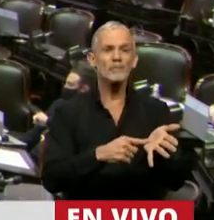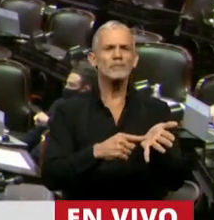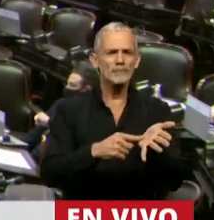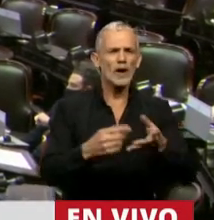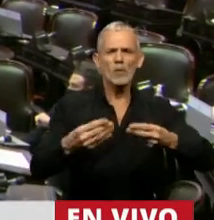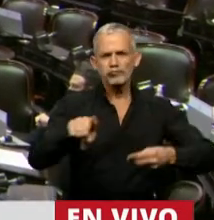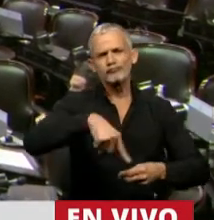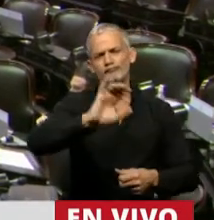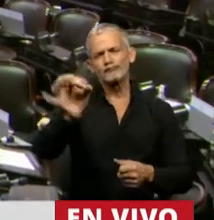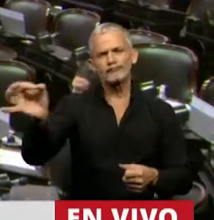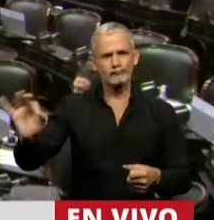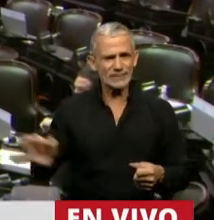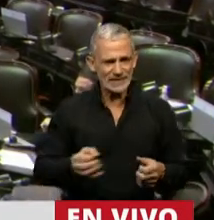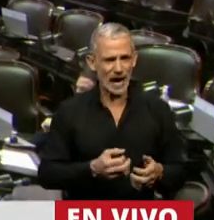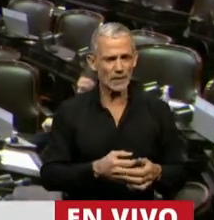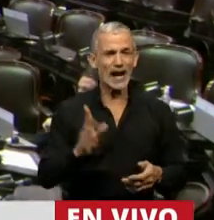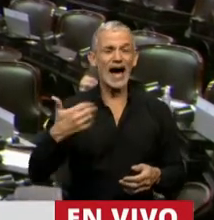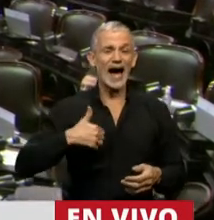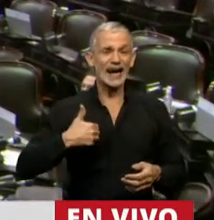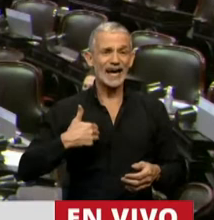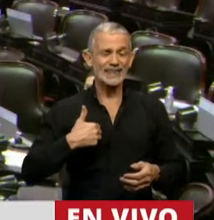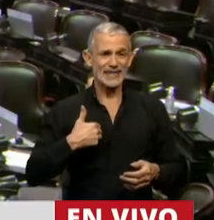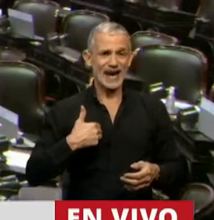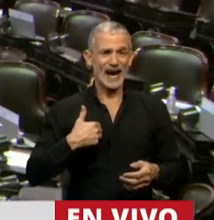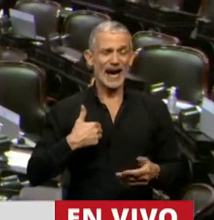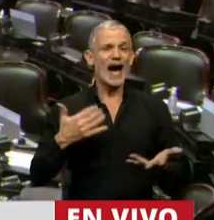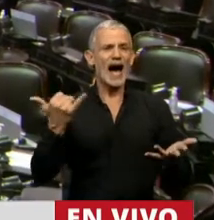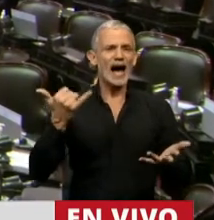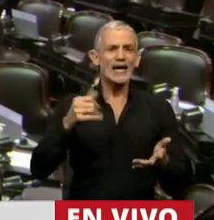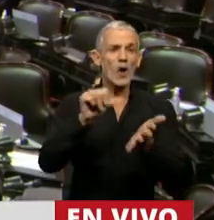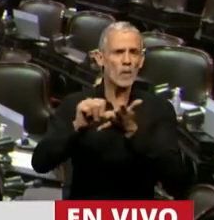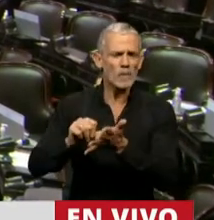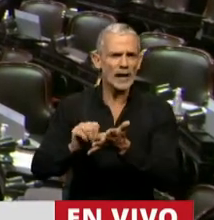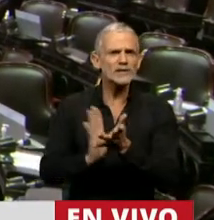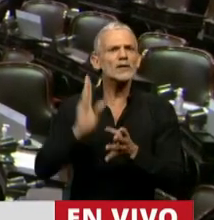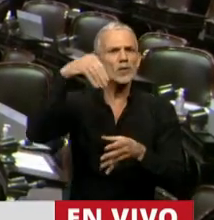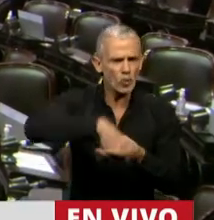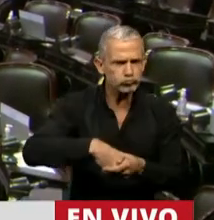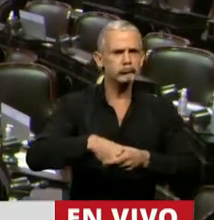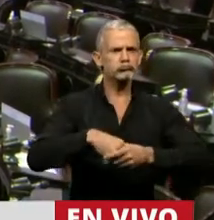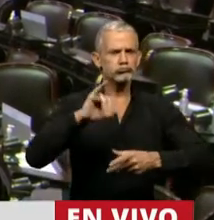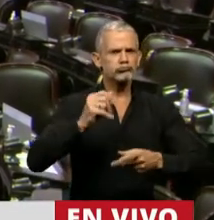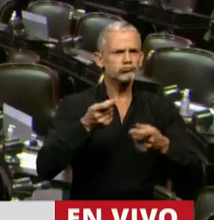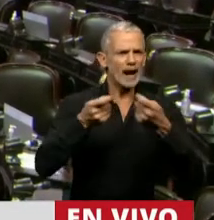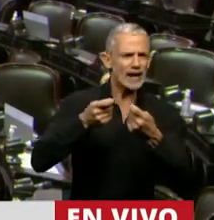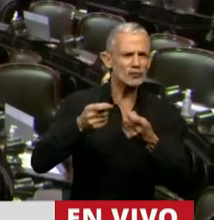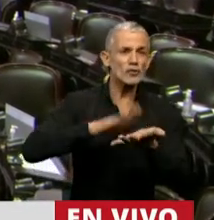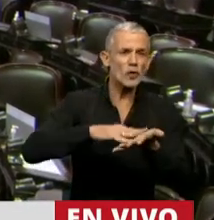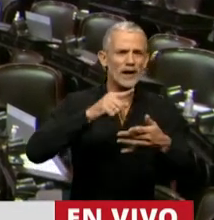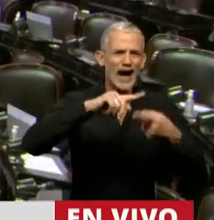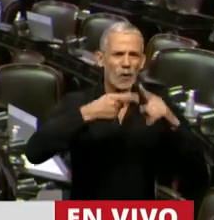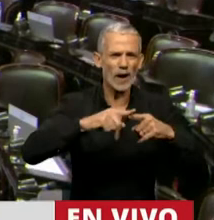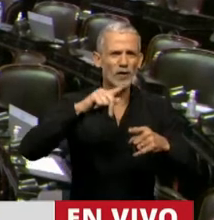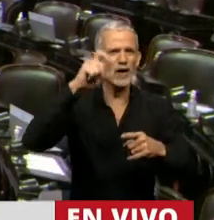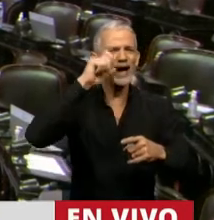como muchos conocen, Argentina fue uno de los países que más se involucró en la negociación del Acuerdo de